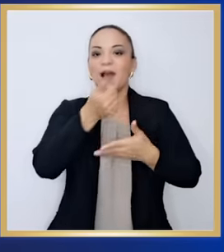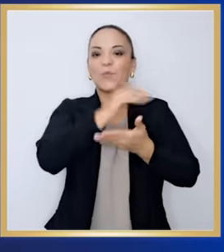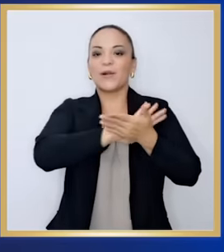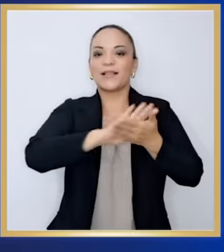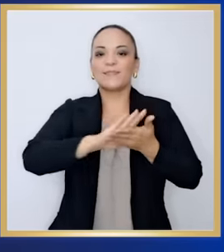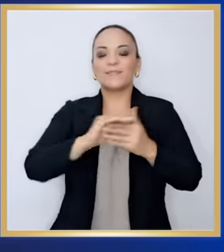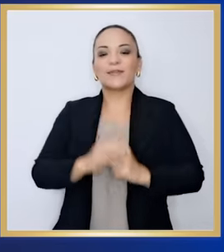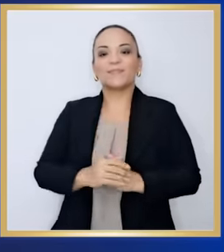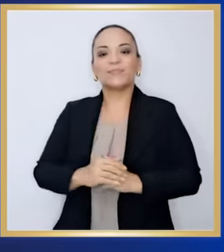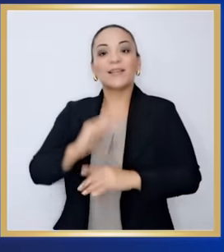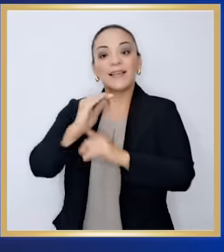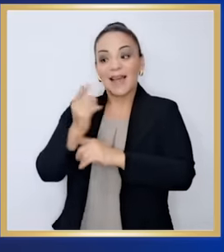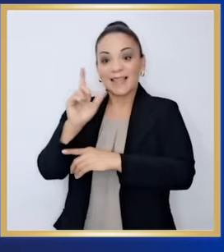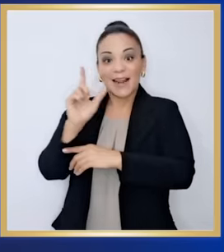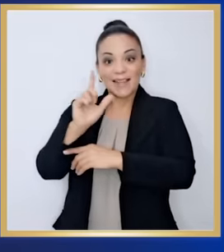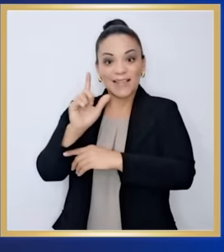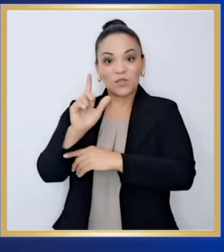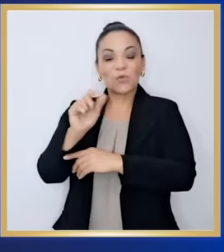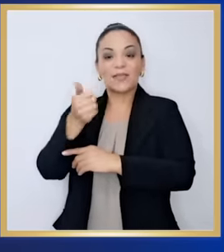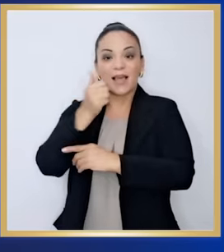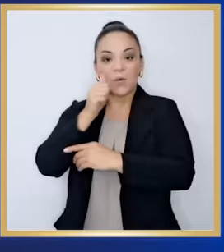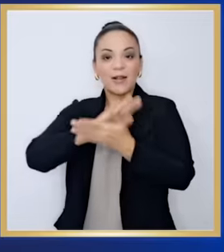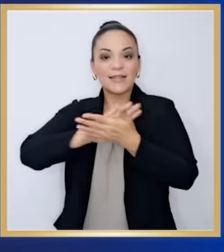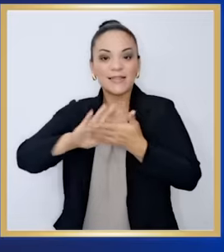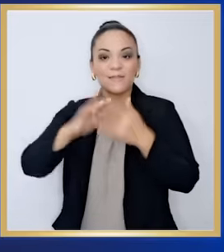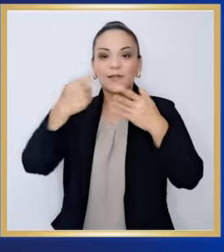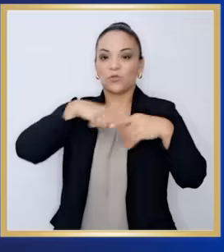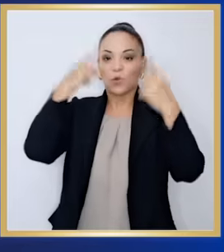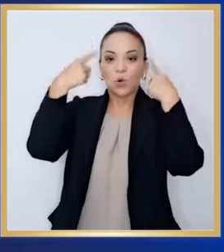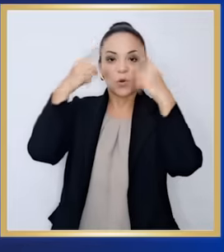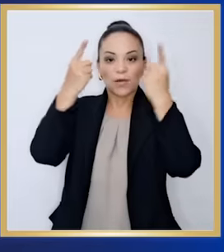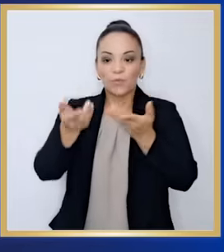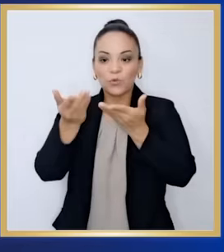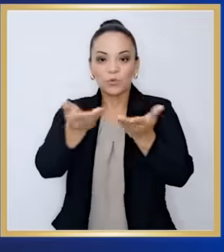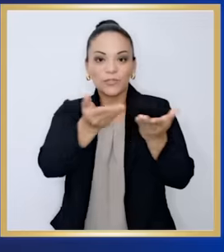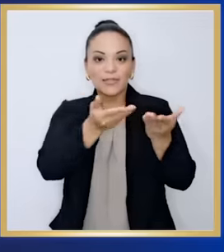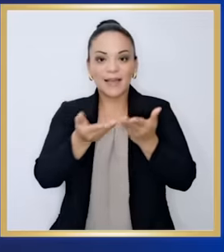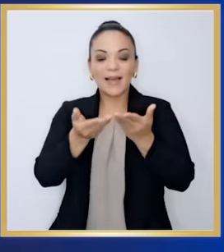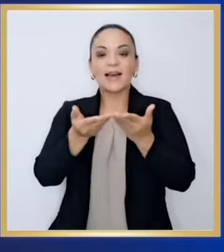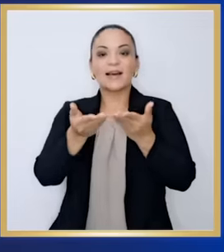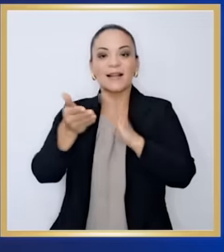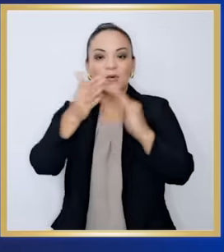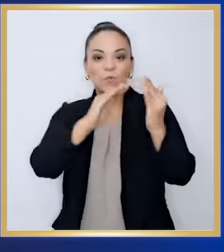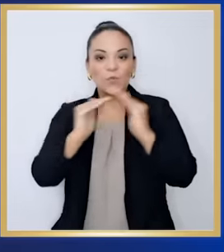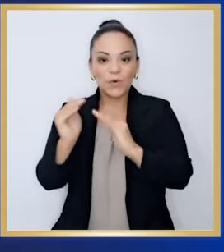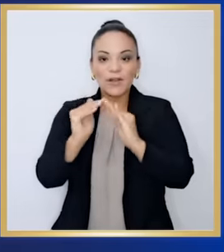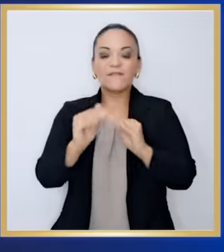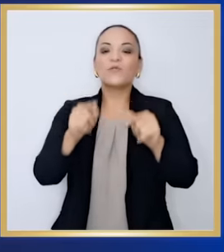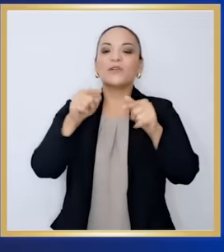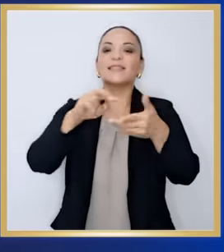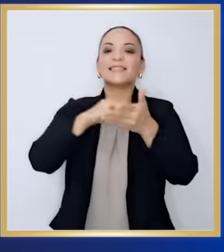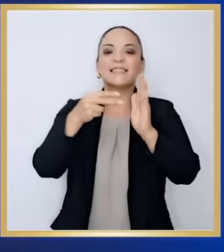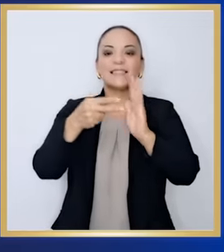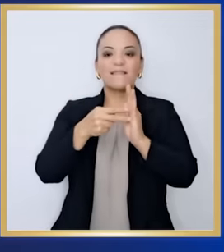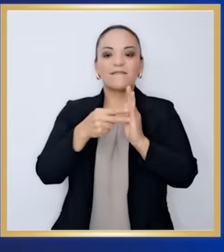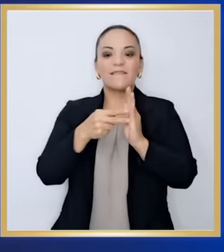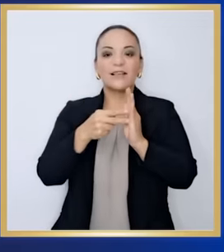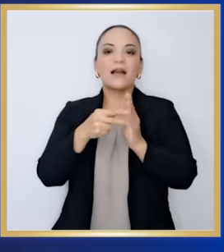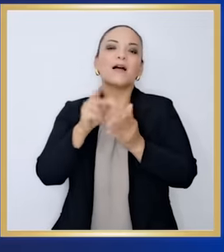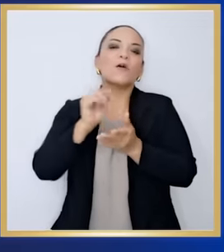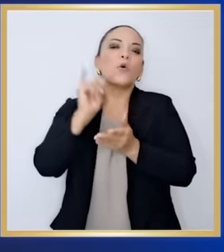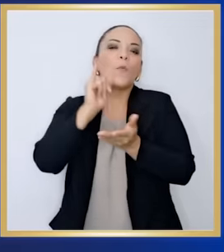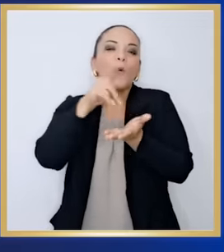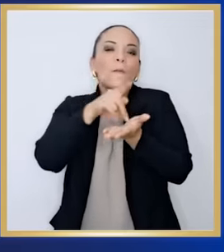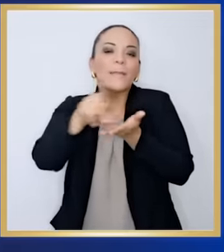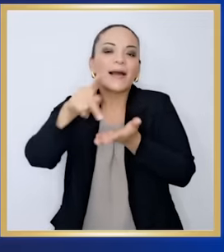lo tienen esta noticia que va a haber agua potable. Cada litro de agua potable que logramos hacer llegar a este